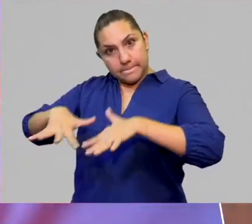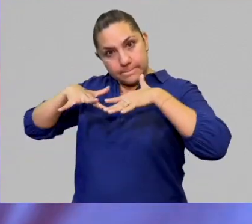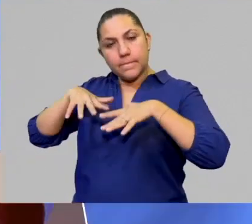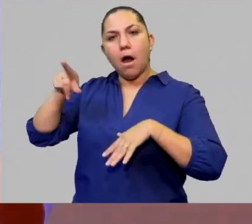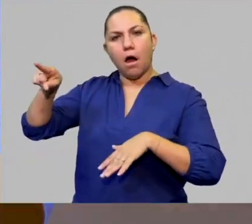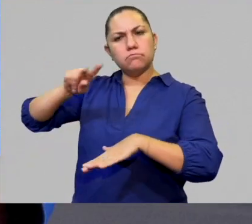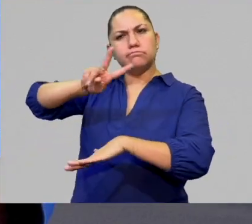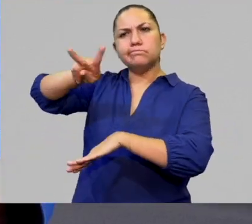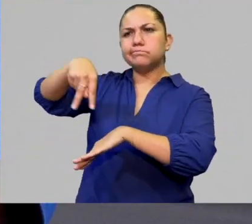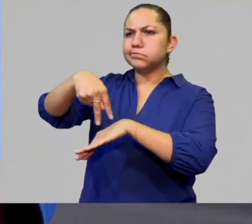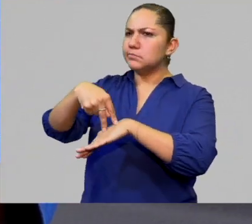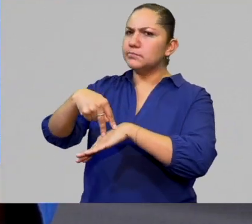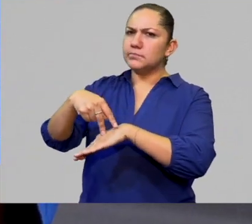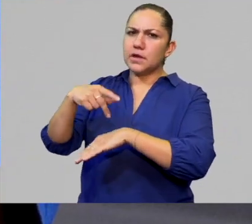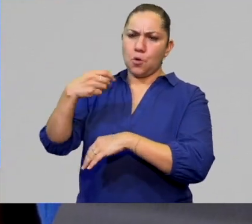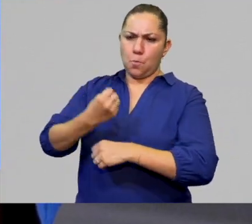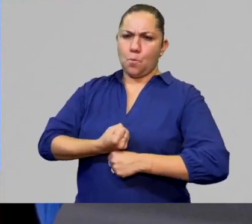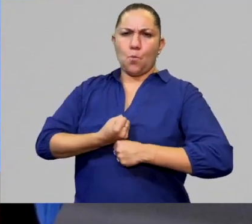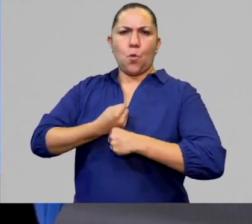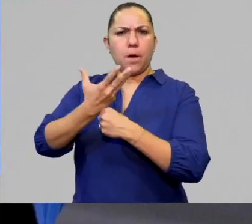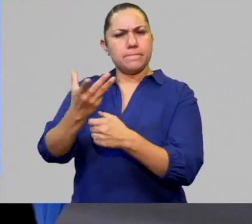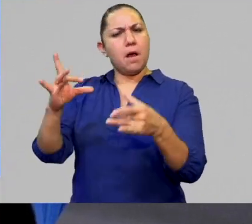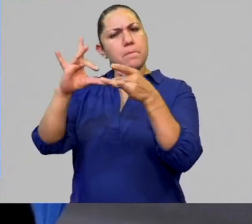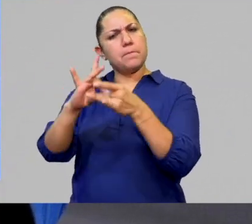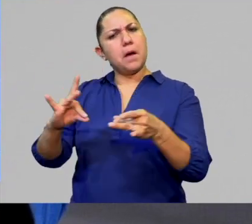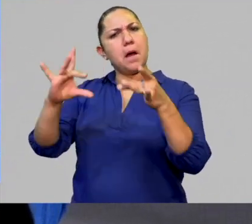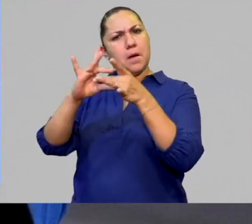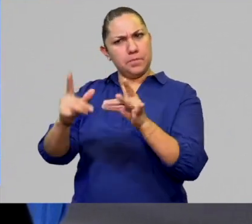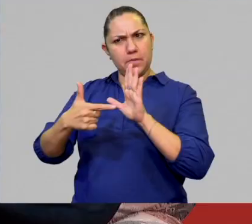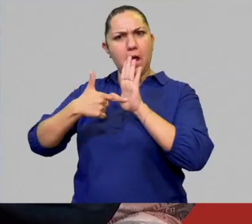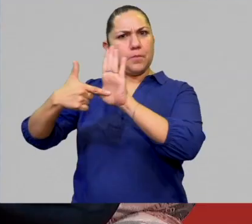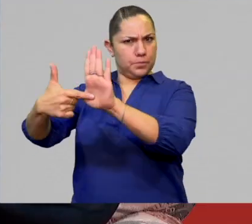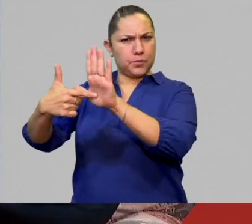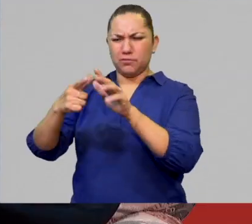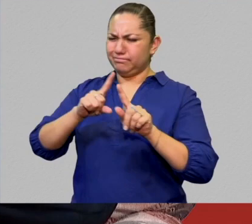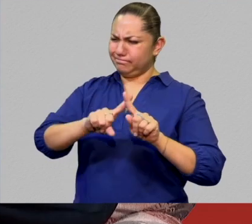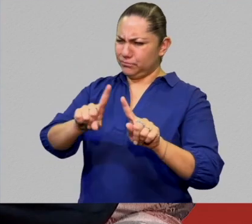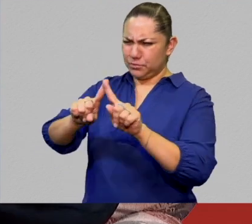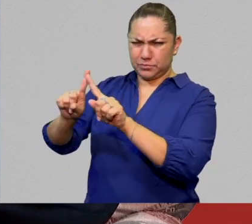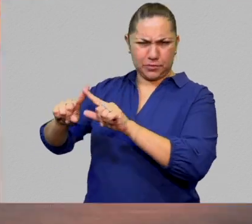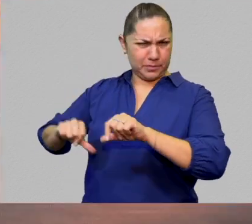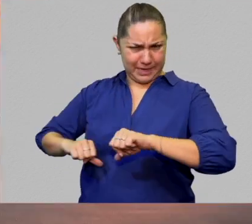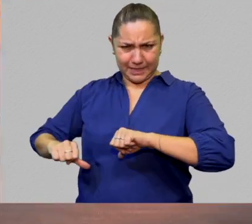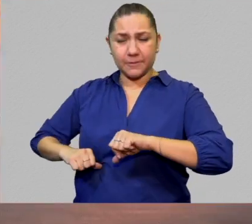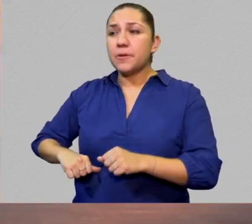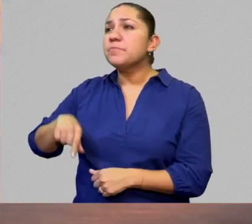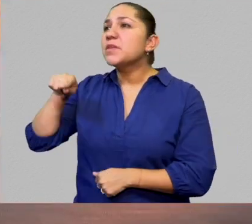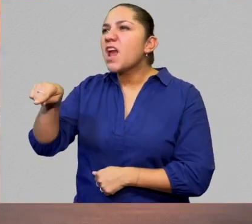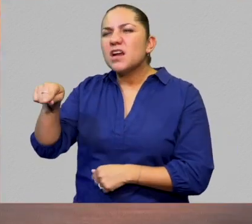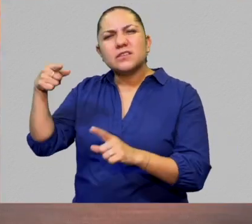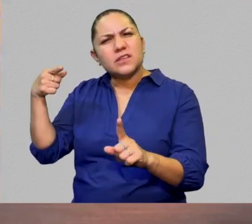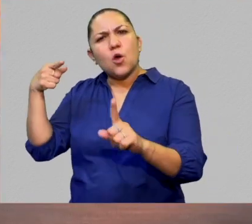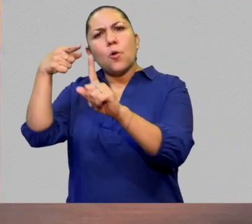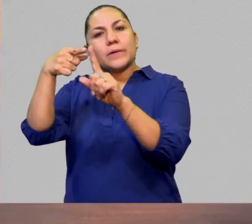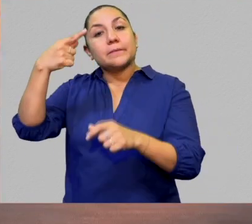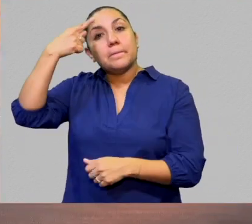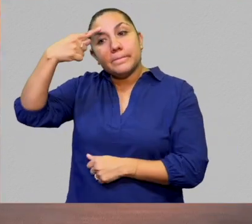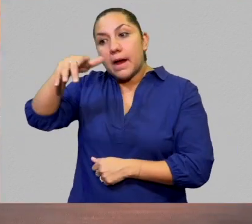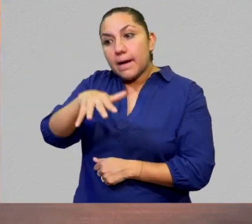que tenía la característica inicial o la intención inicial de que la comunidad